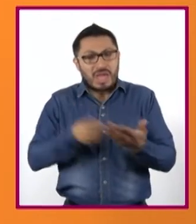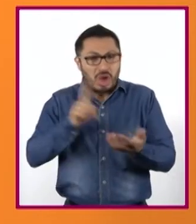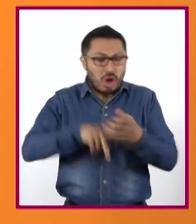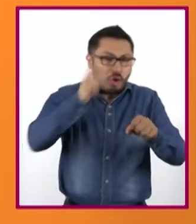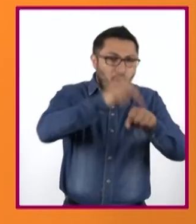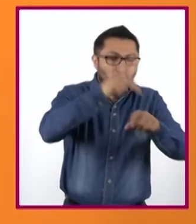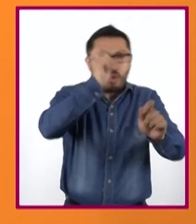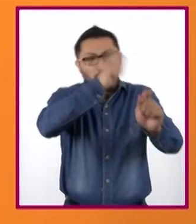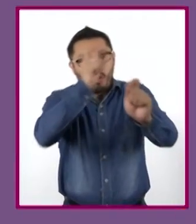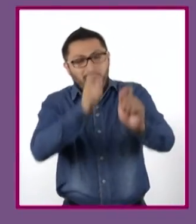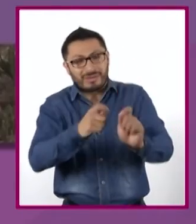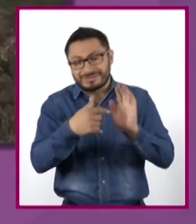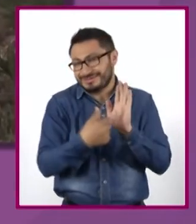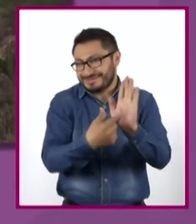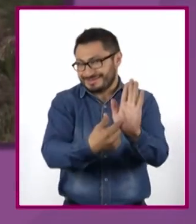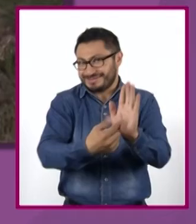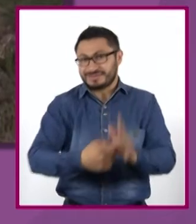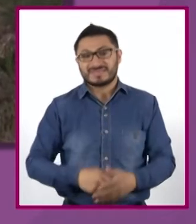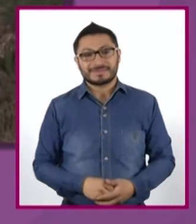video!